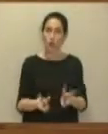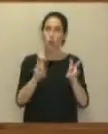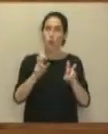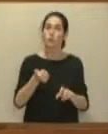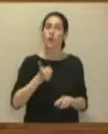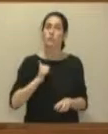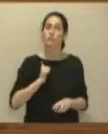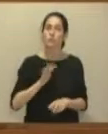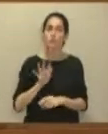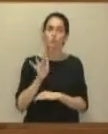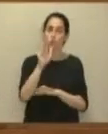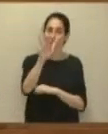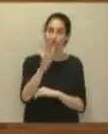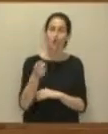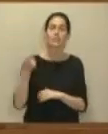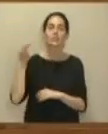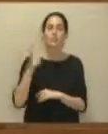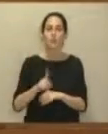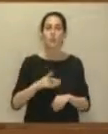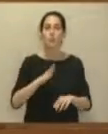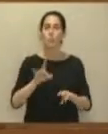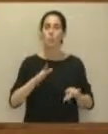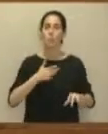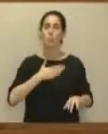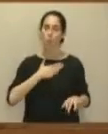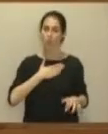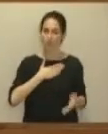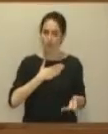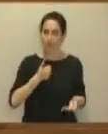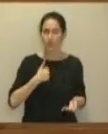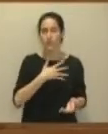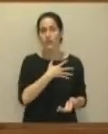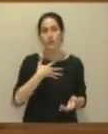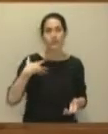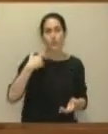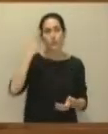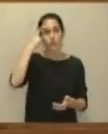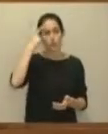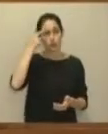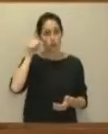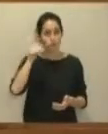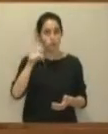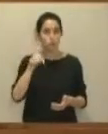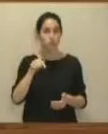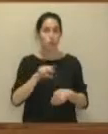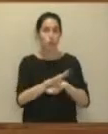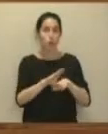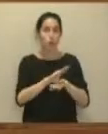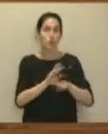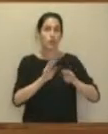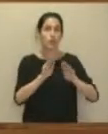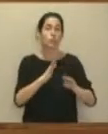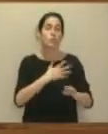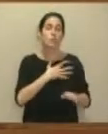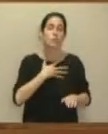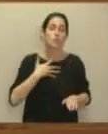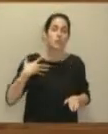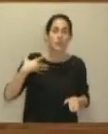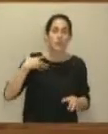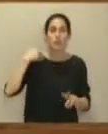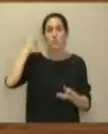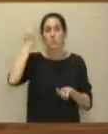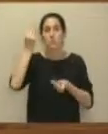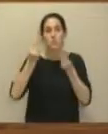forestales y la propiedad. Y, por eso, nos gustaría saber si está en el ánimo de su consejería el